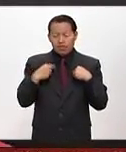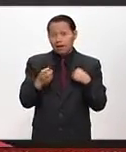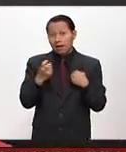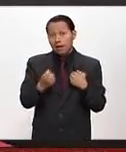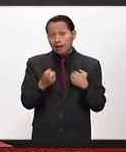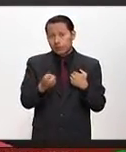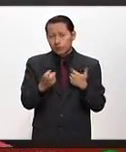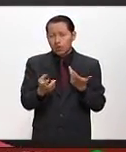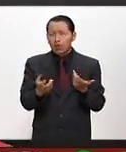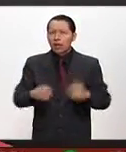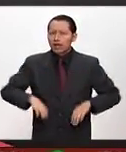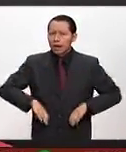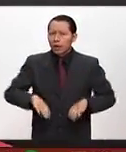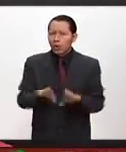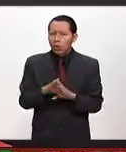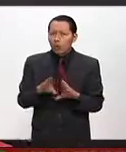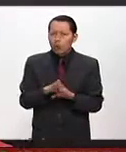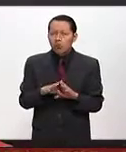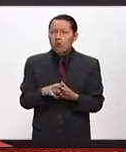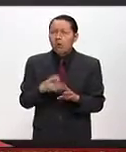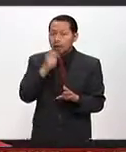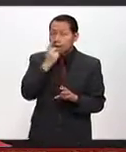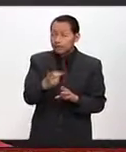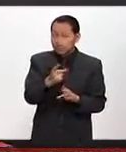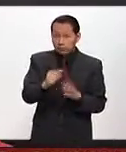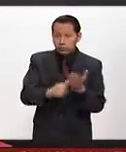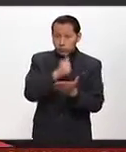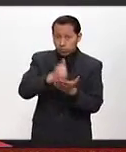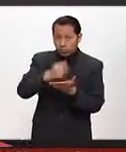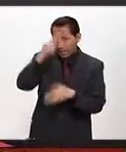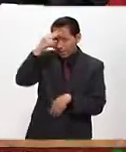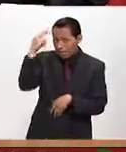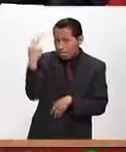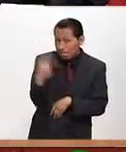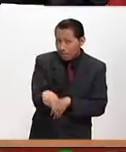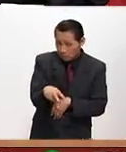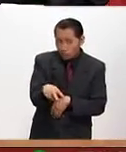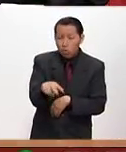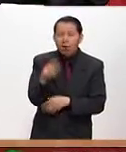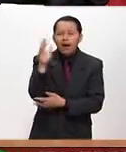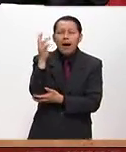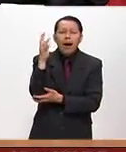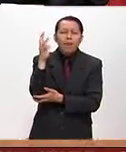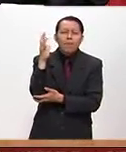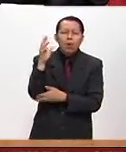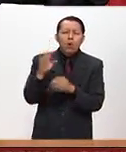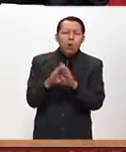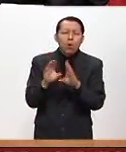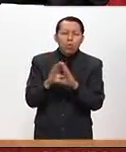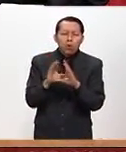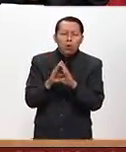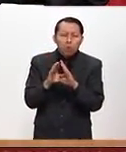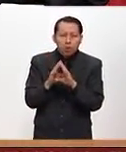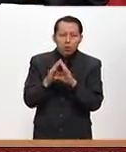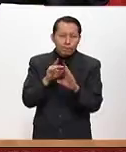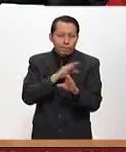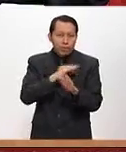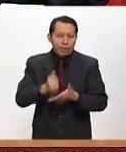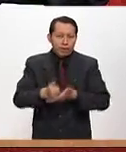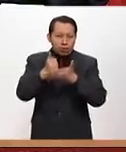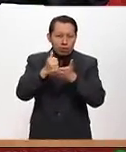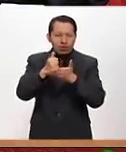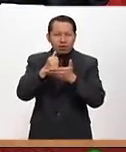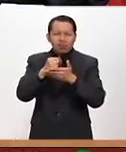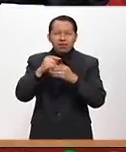particularidad de que dijimos, en la Ciudad de México, los árboles nos ayudan a limpiar la